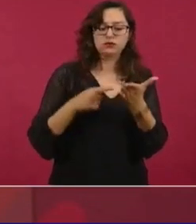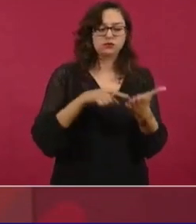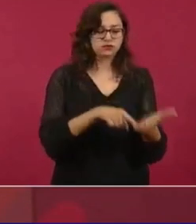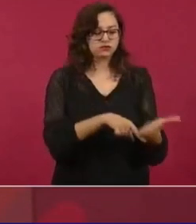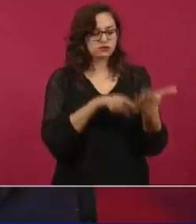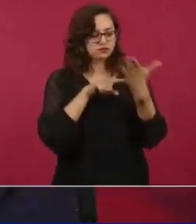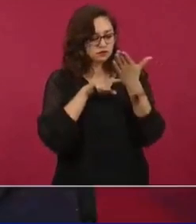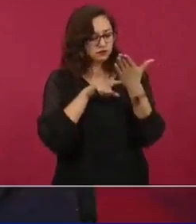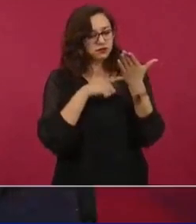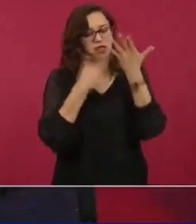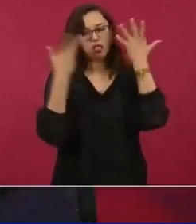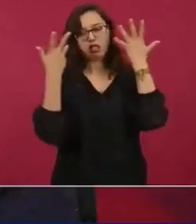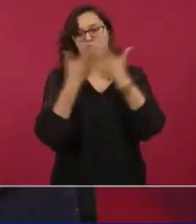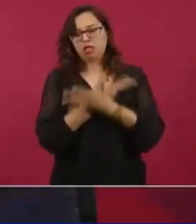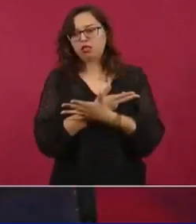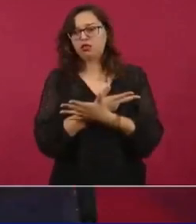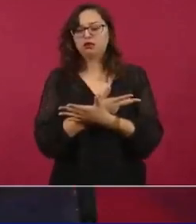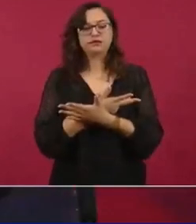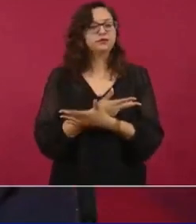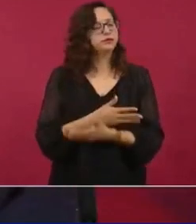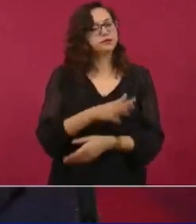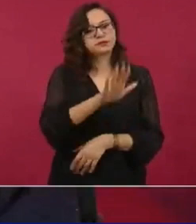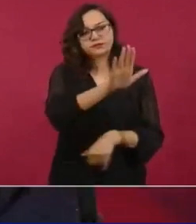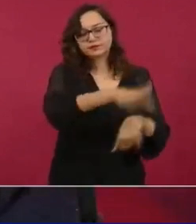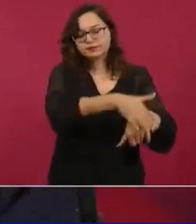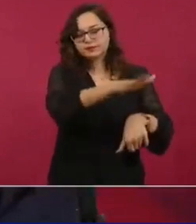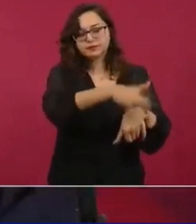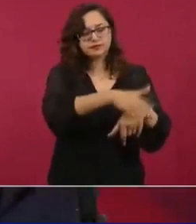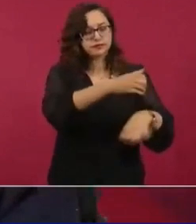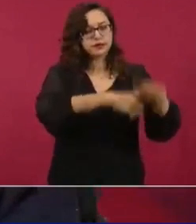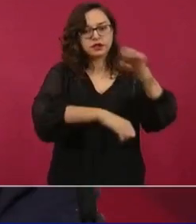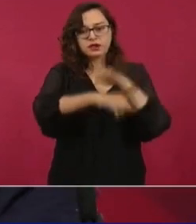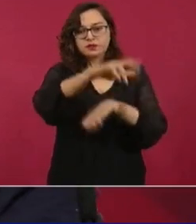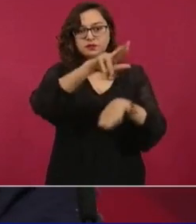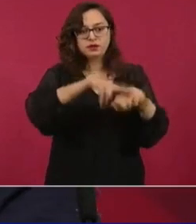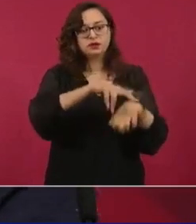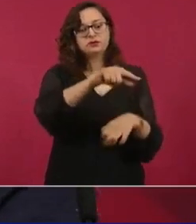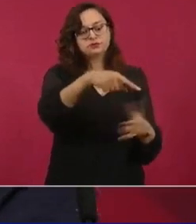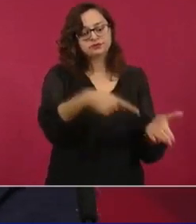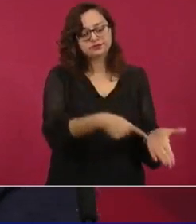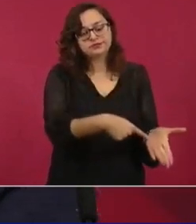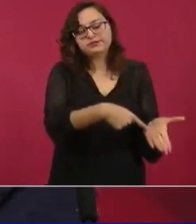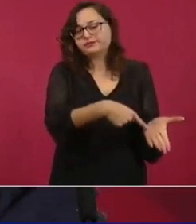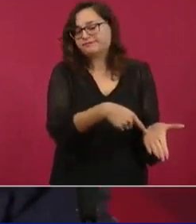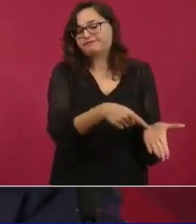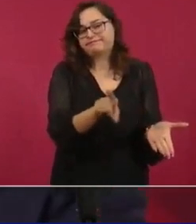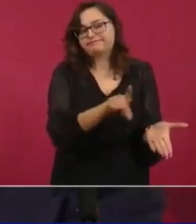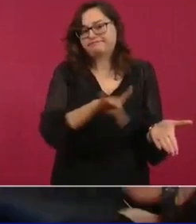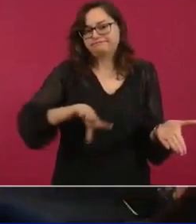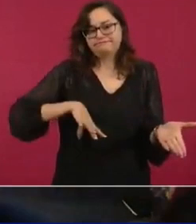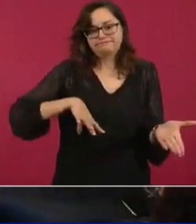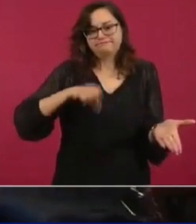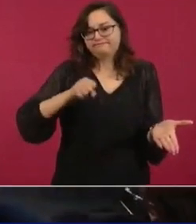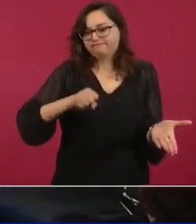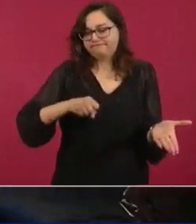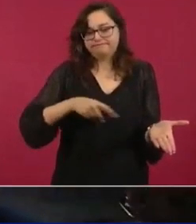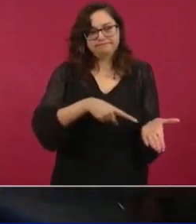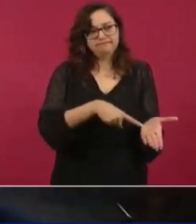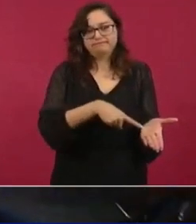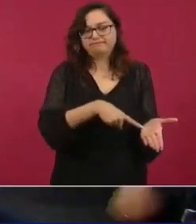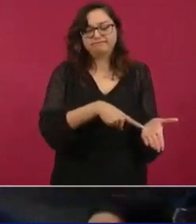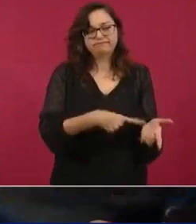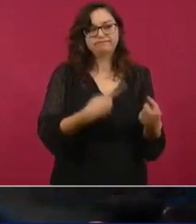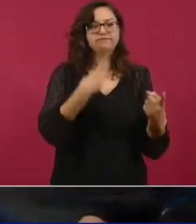nos sentamos con los que tenían estas concesiones